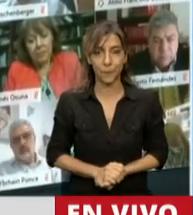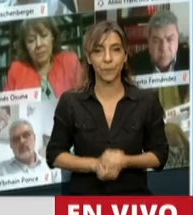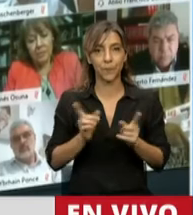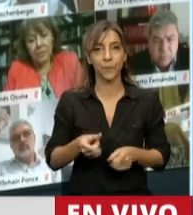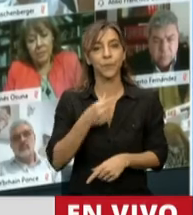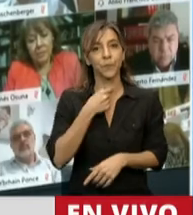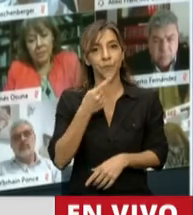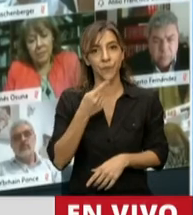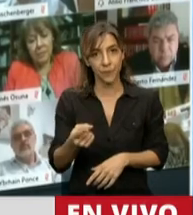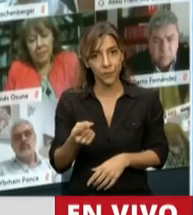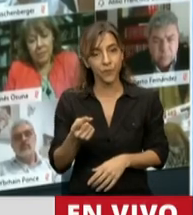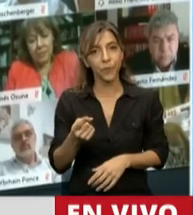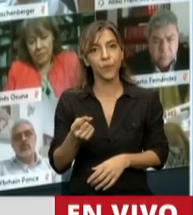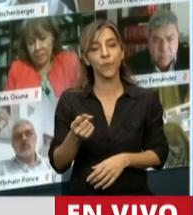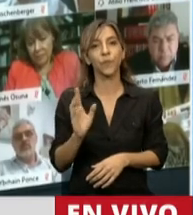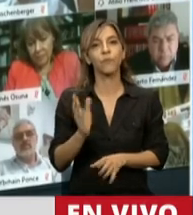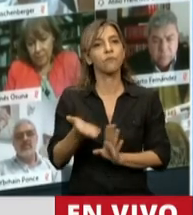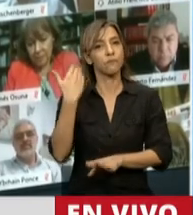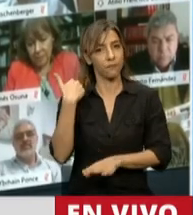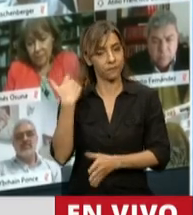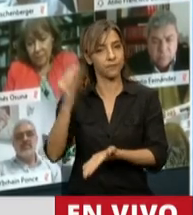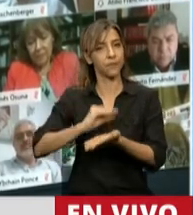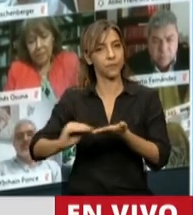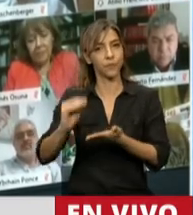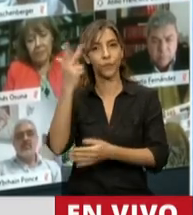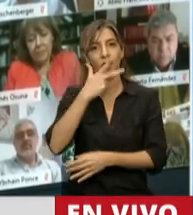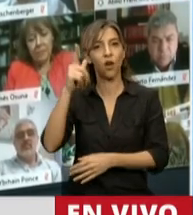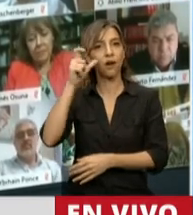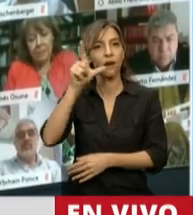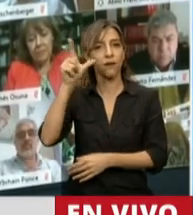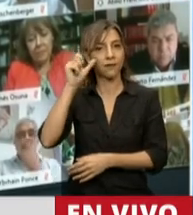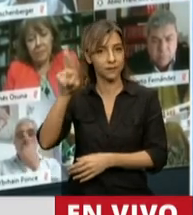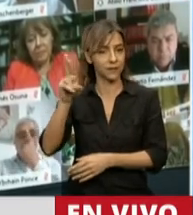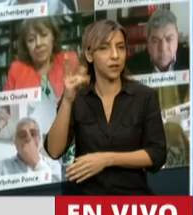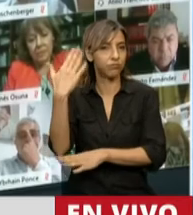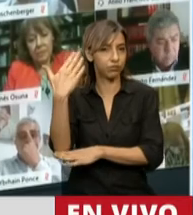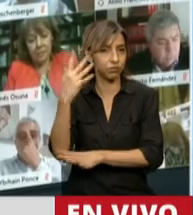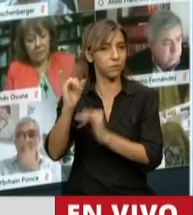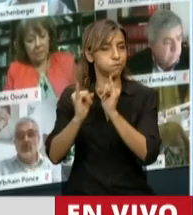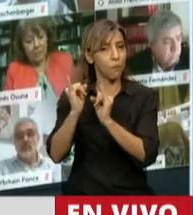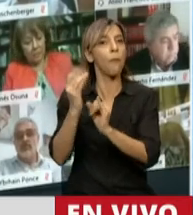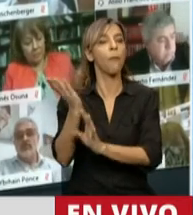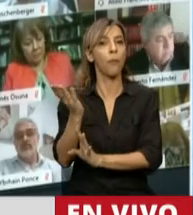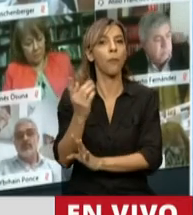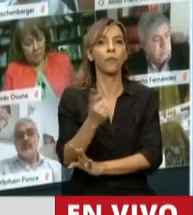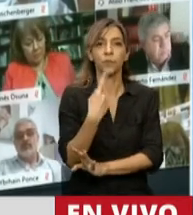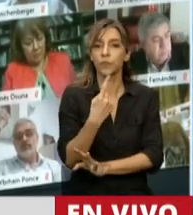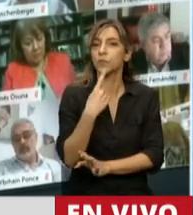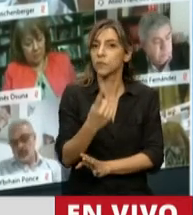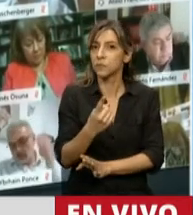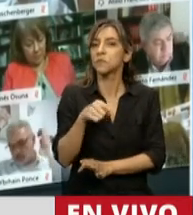también que, ya lo decía el diputado Heller, que estamos tratando a los acreedores bajo